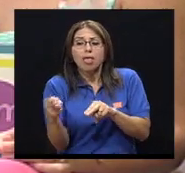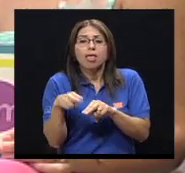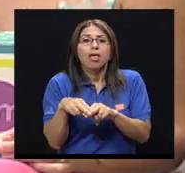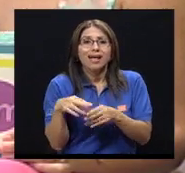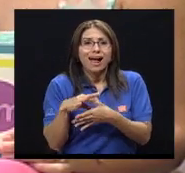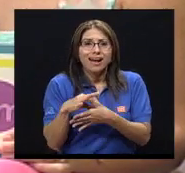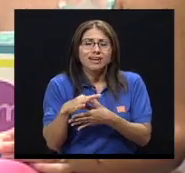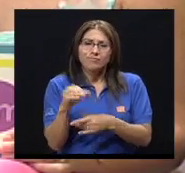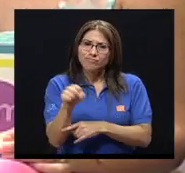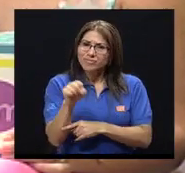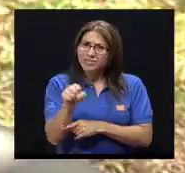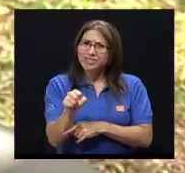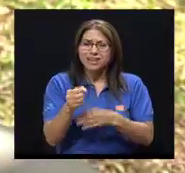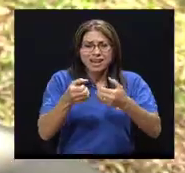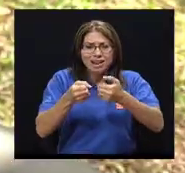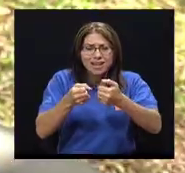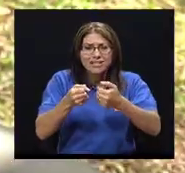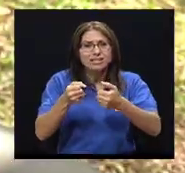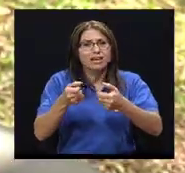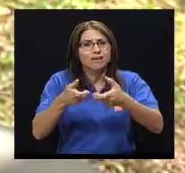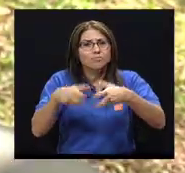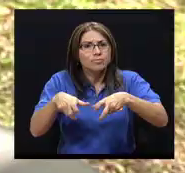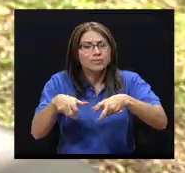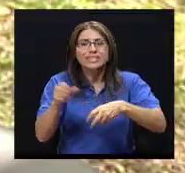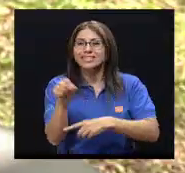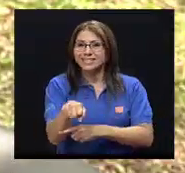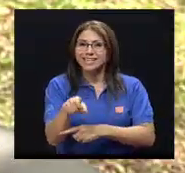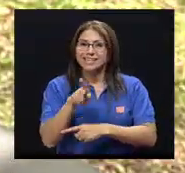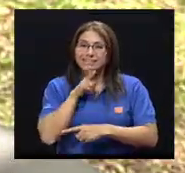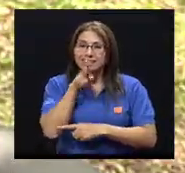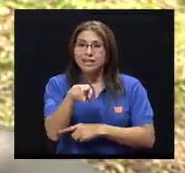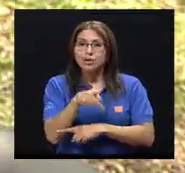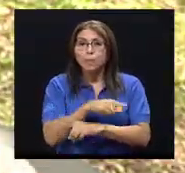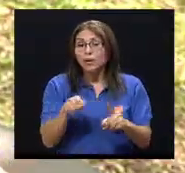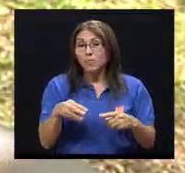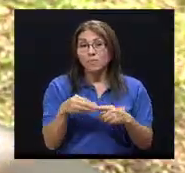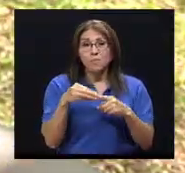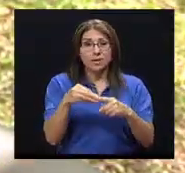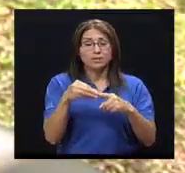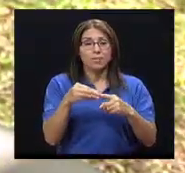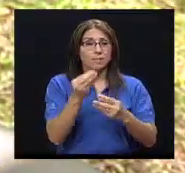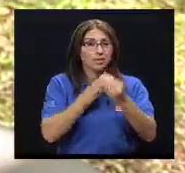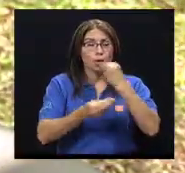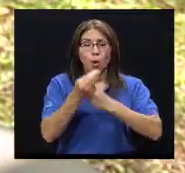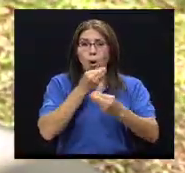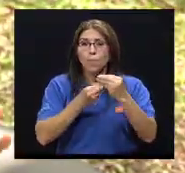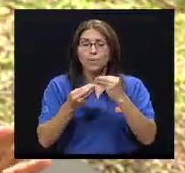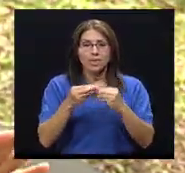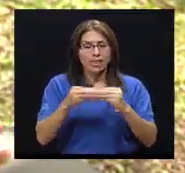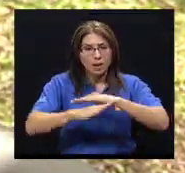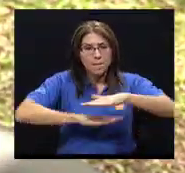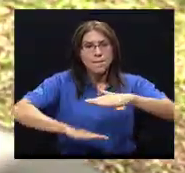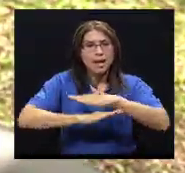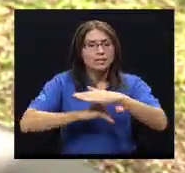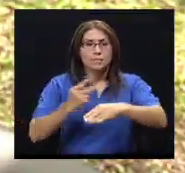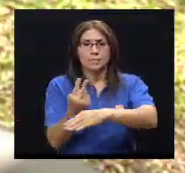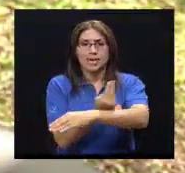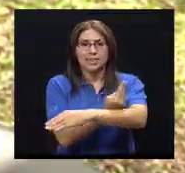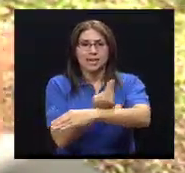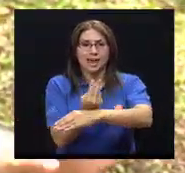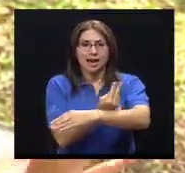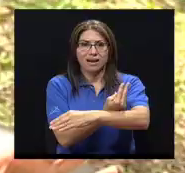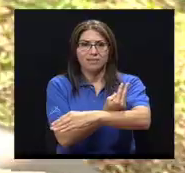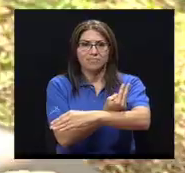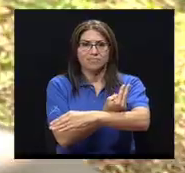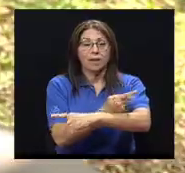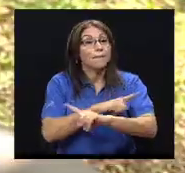Sí. ¿Metemos los lácteos y derivados de la leche? Sí. Pero fundamentalmente es vegetariana. Ahora, cuando entramos en